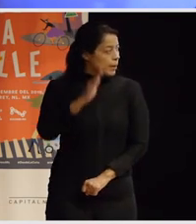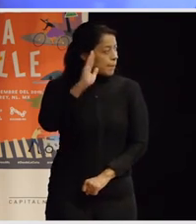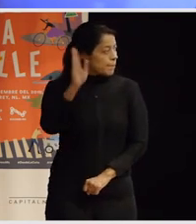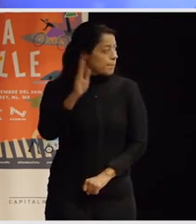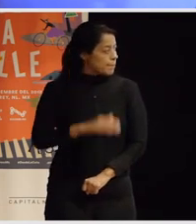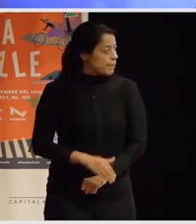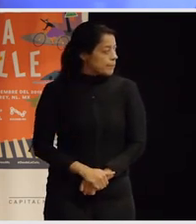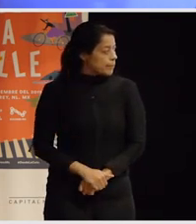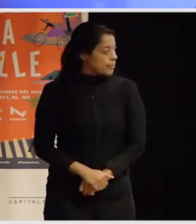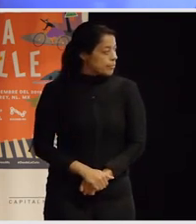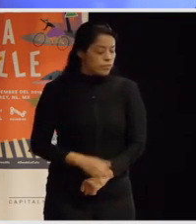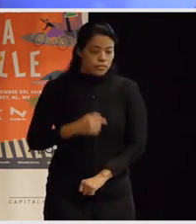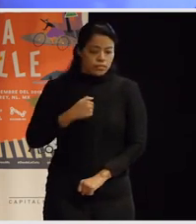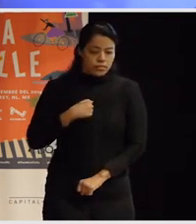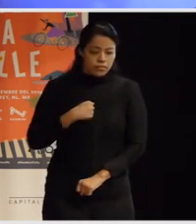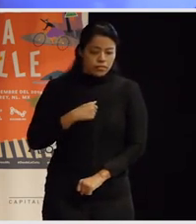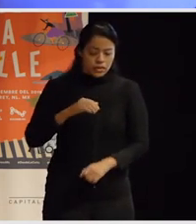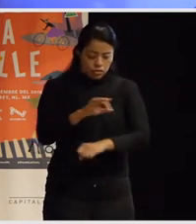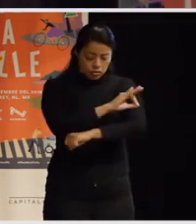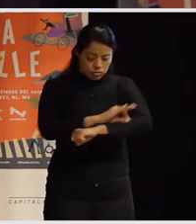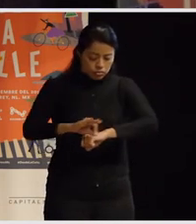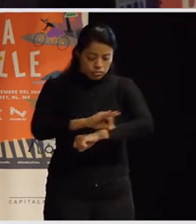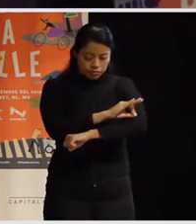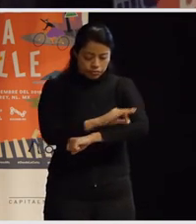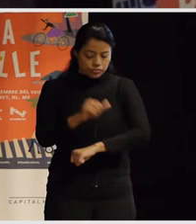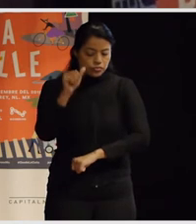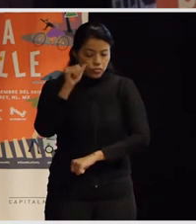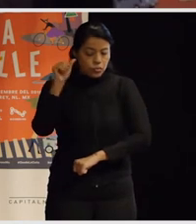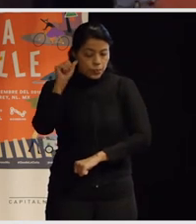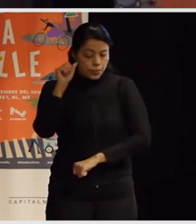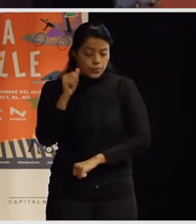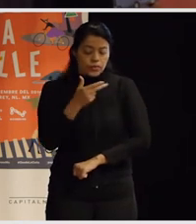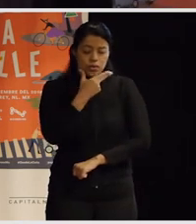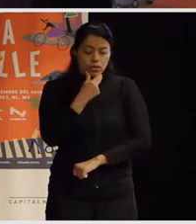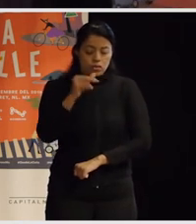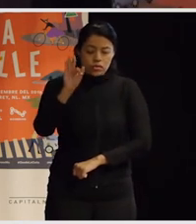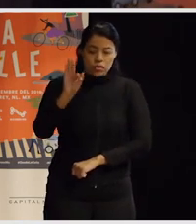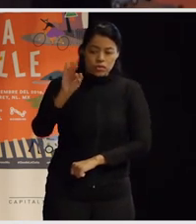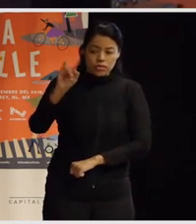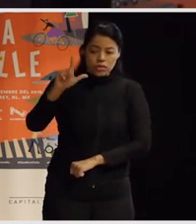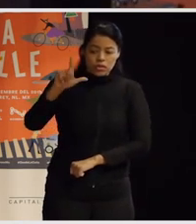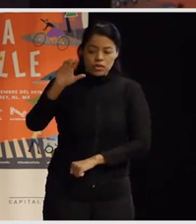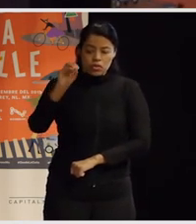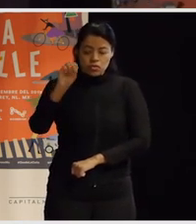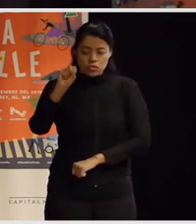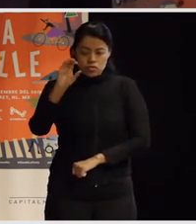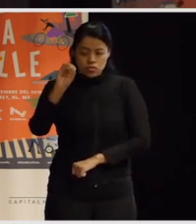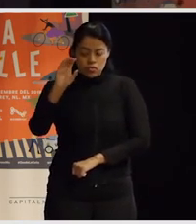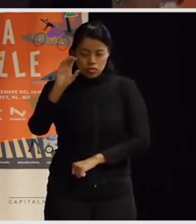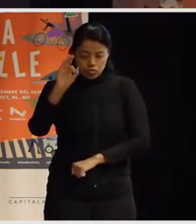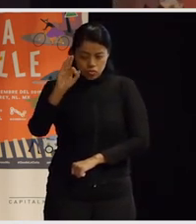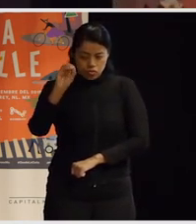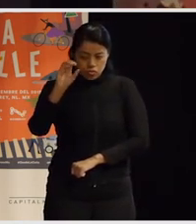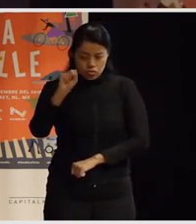no soy filósofo soy arquitecto pero ayer unos filósofos hablaron del futuro del mundo va a depender